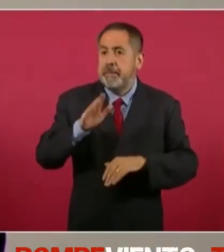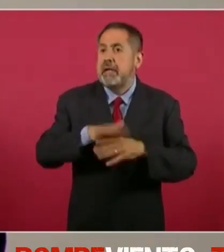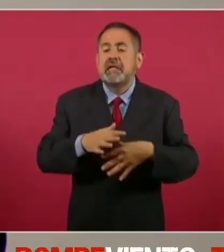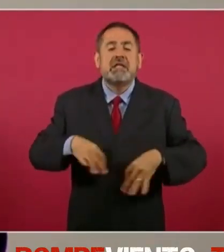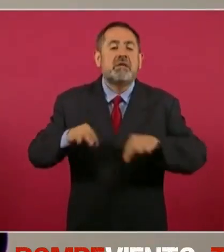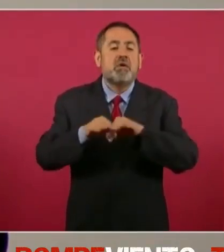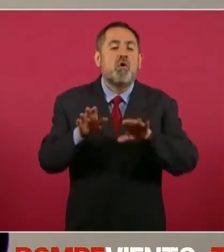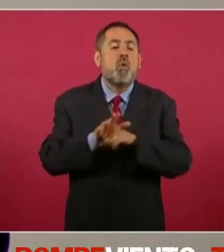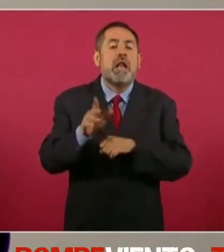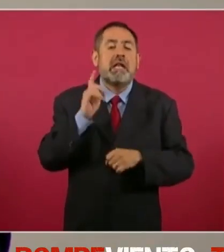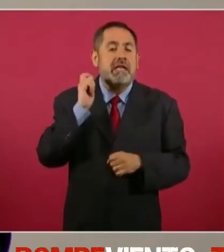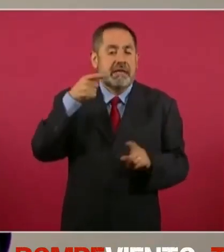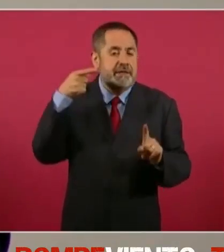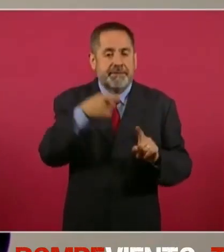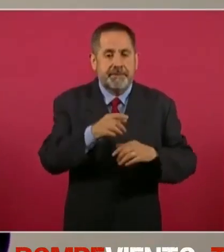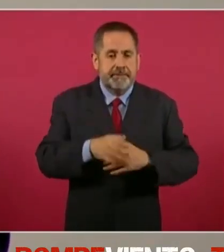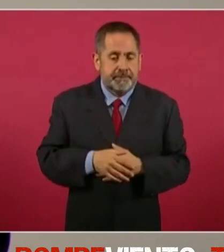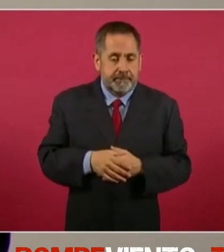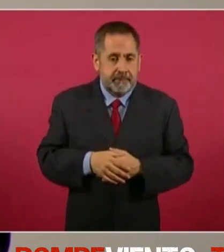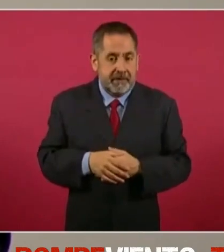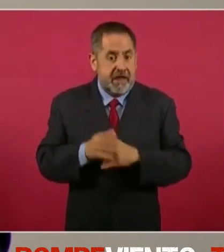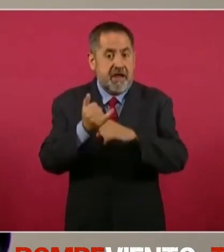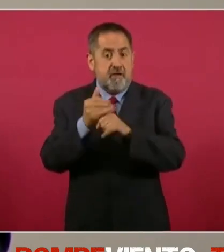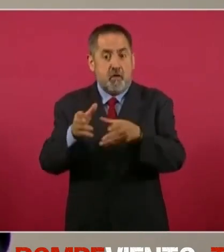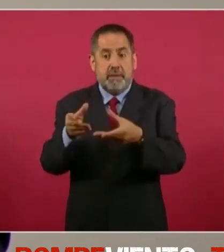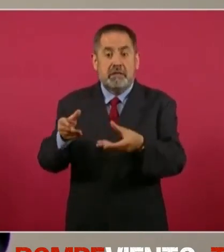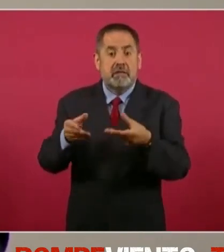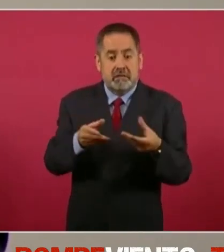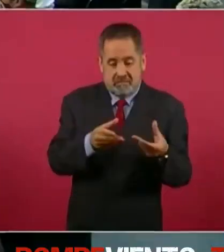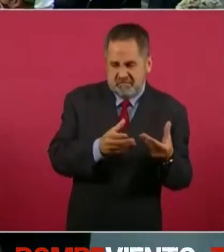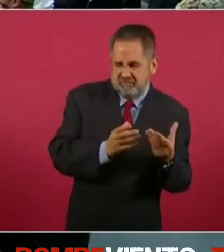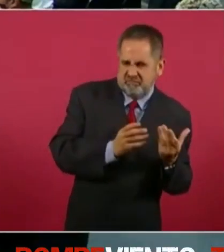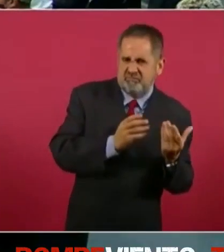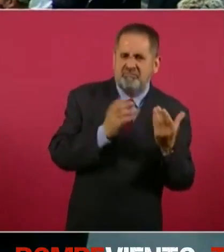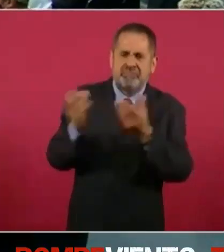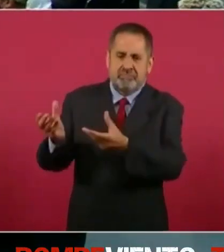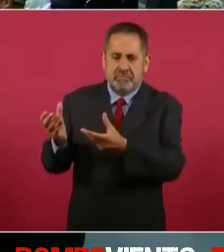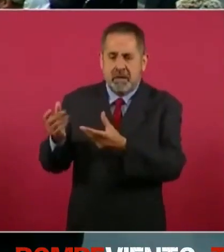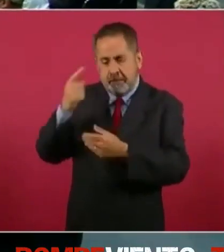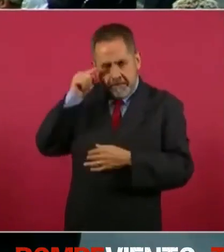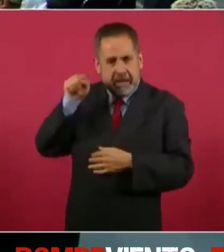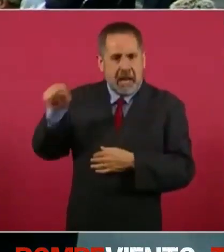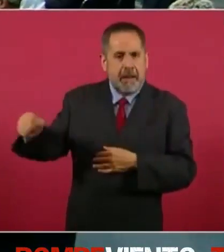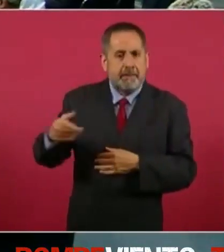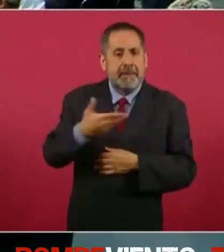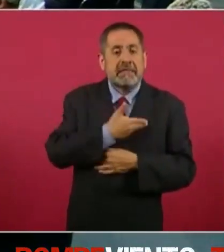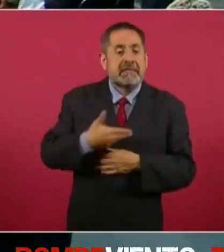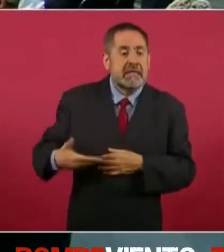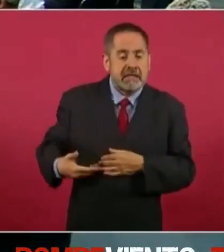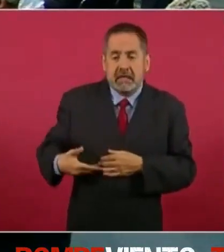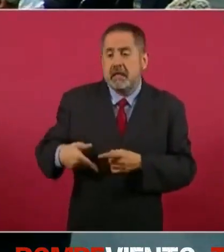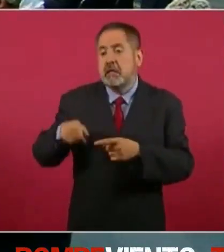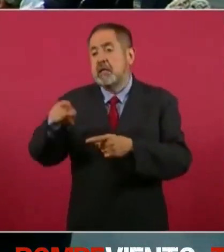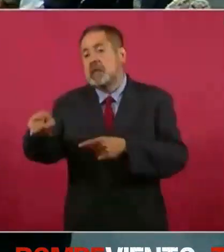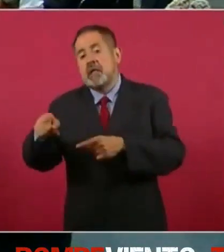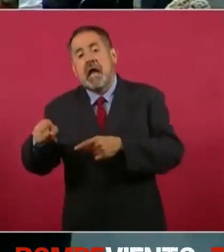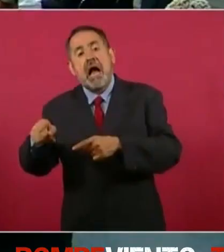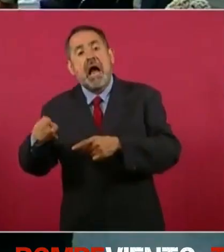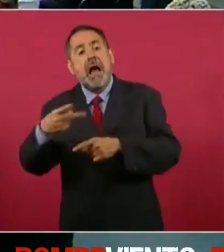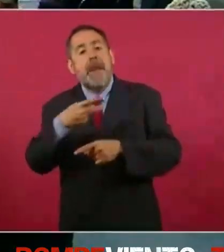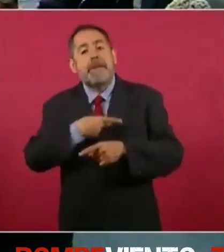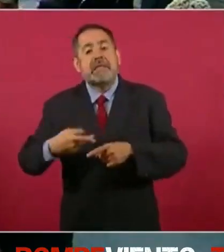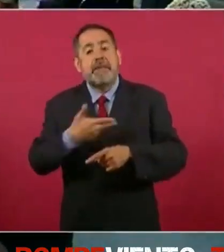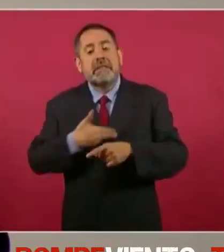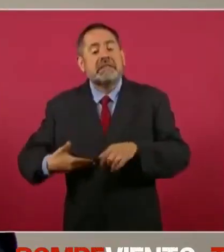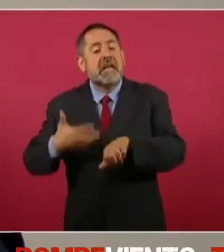la entrega de la información que el presidente de la República solicitó a la vicepresidenta de los Estados Unidos sobre las